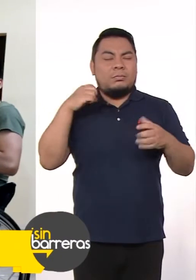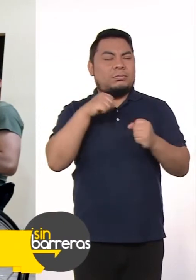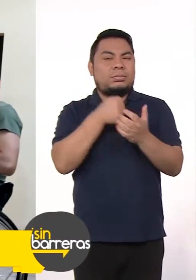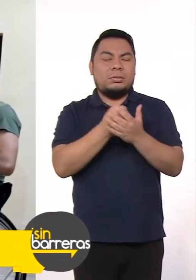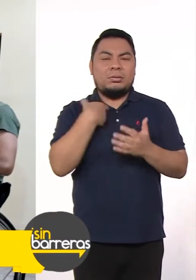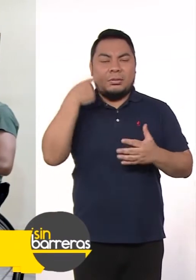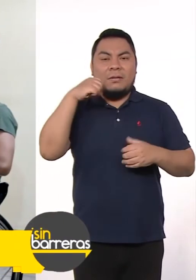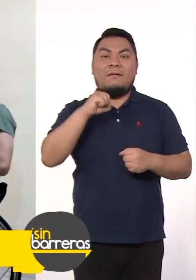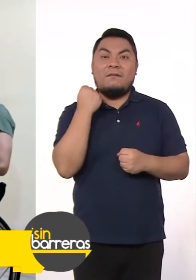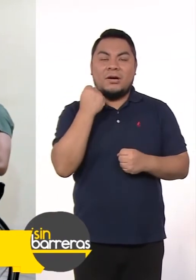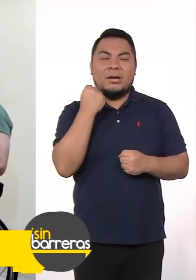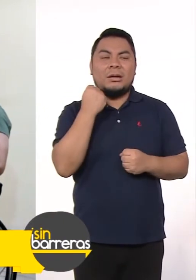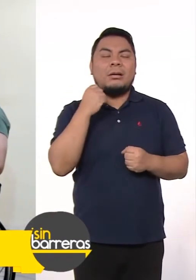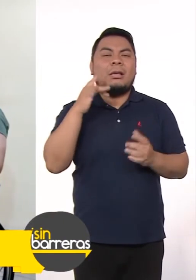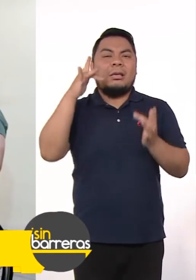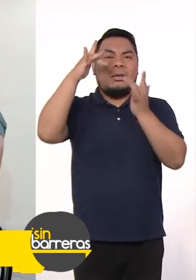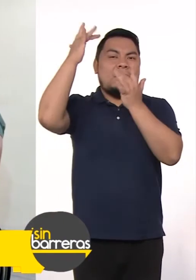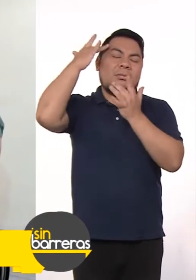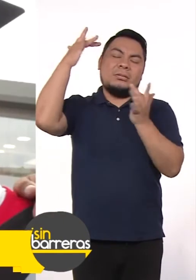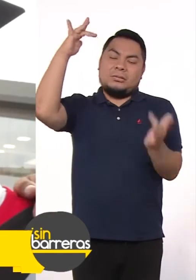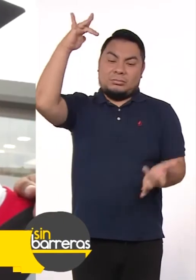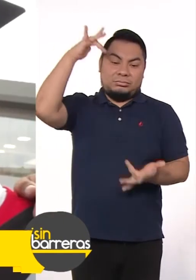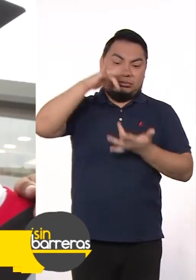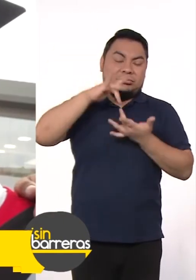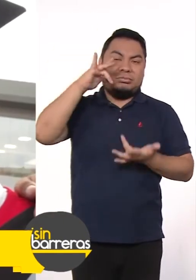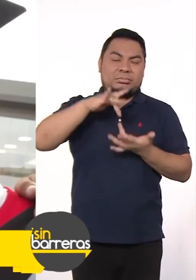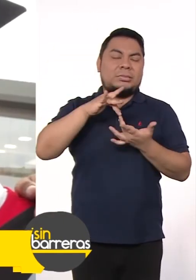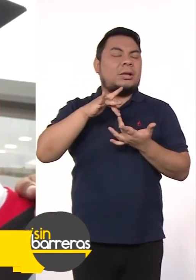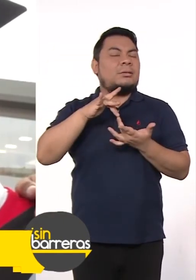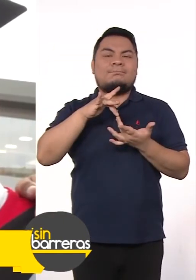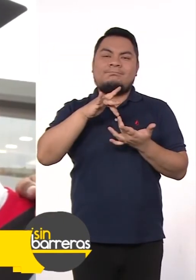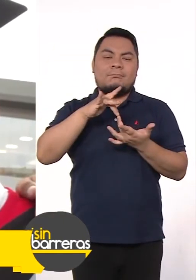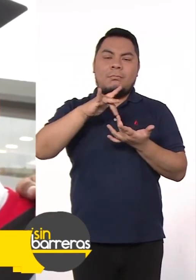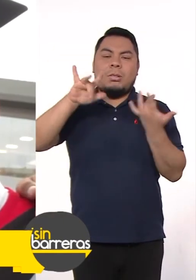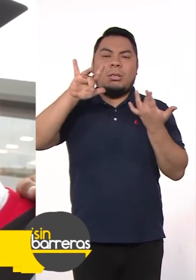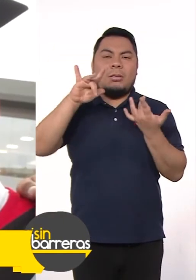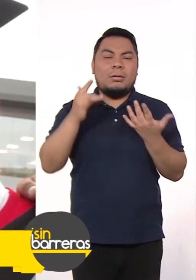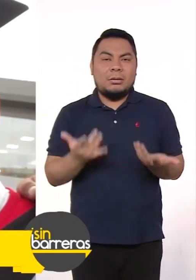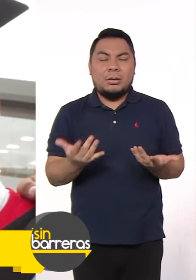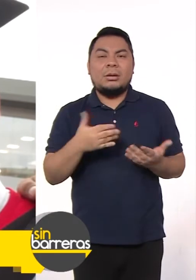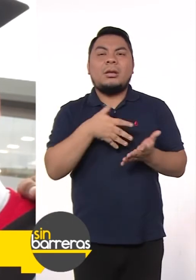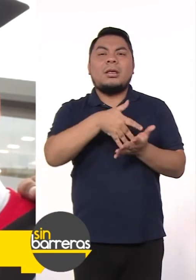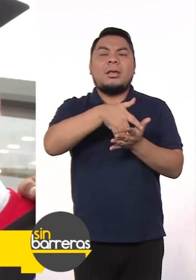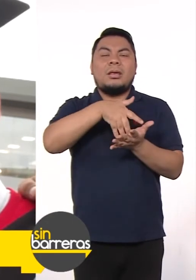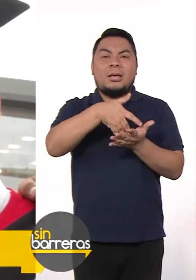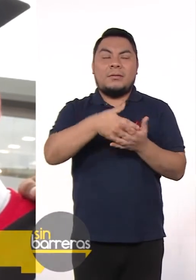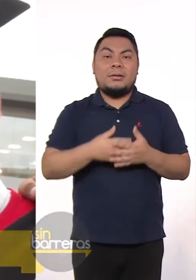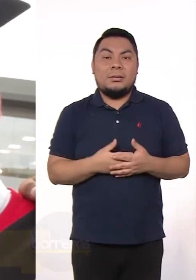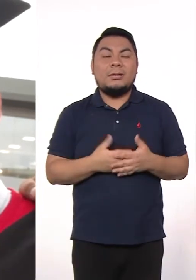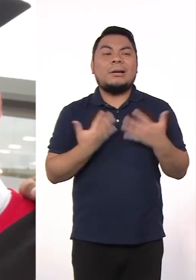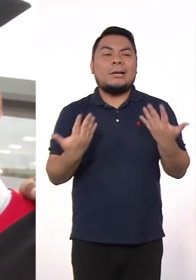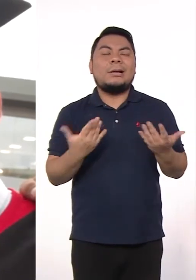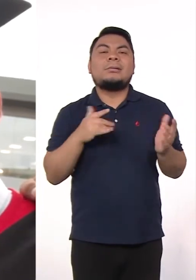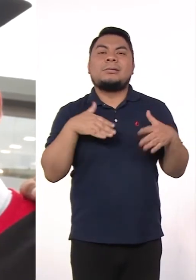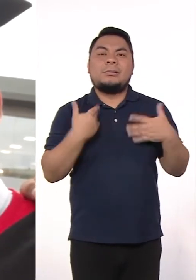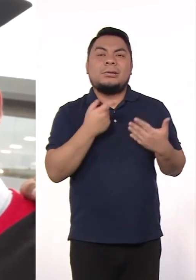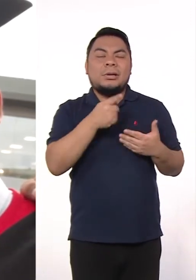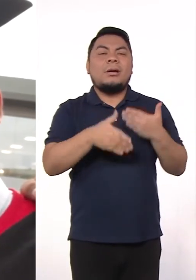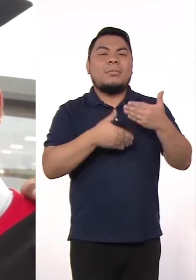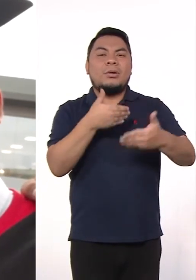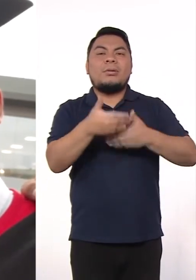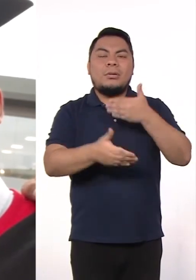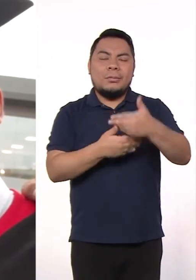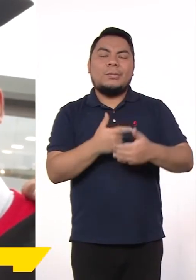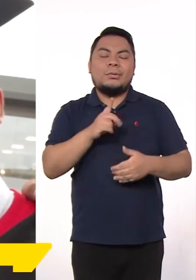del cuerpo. Ello con el tiempo fui recuperando con el pasar de los días, el cual me ha permitido ir